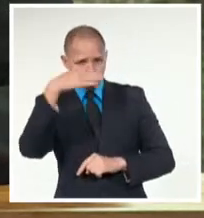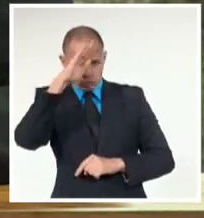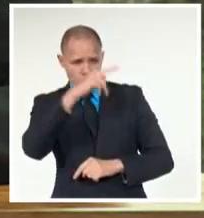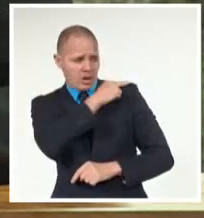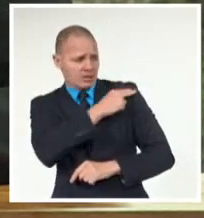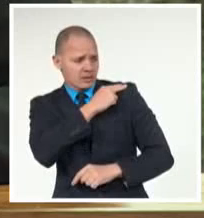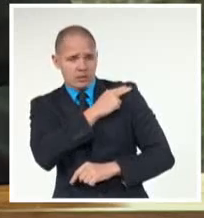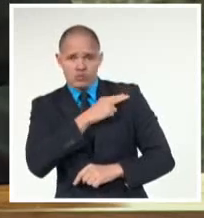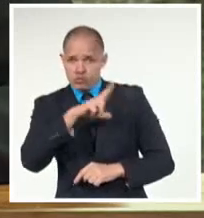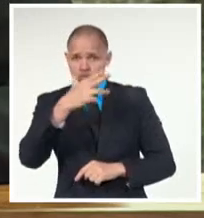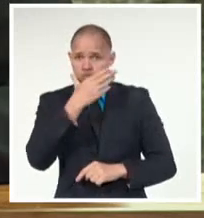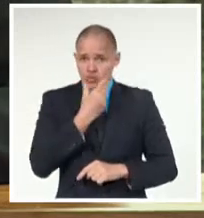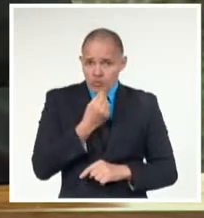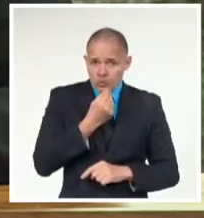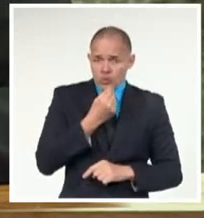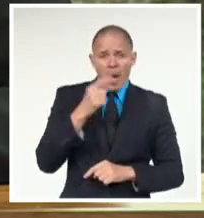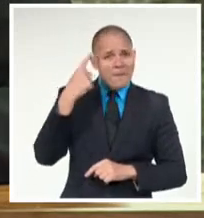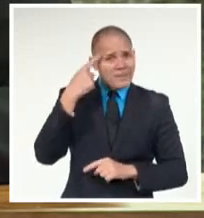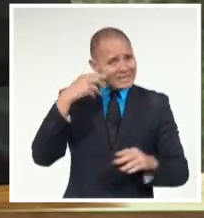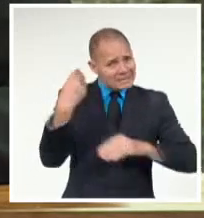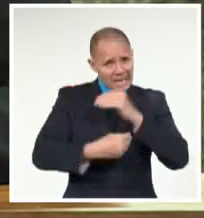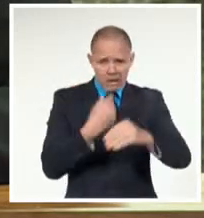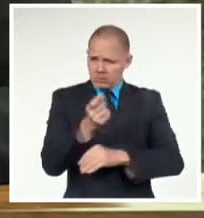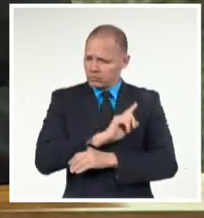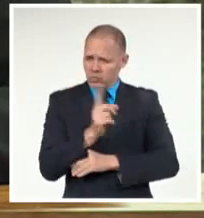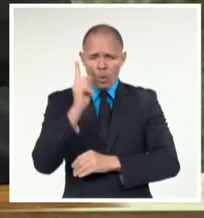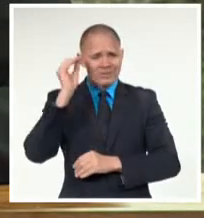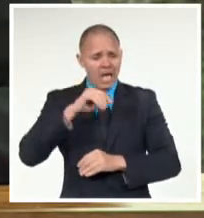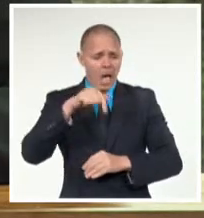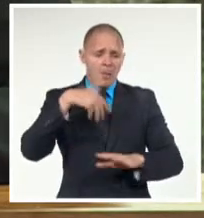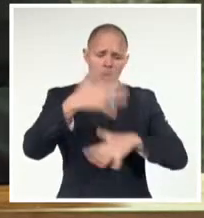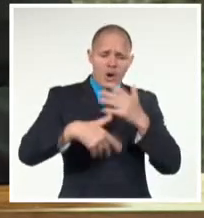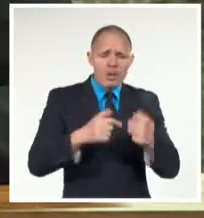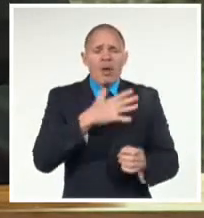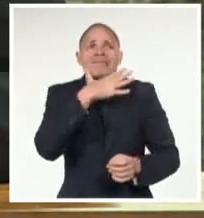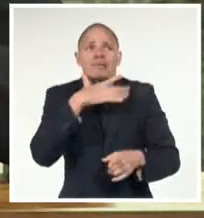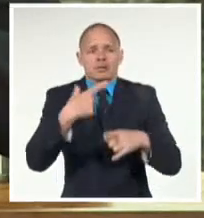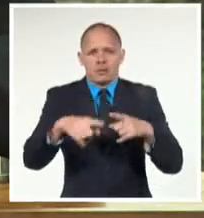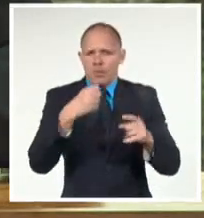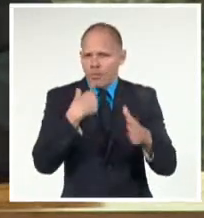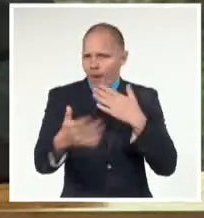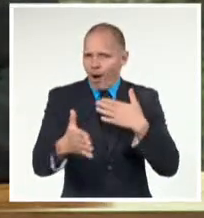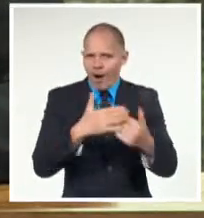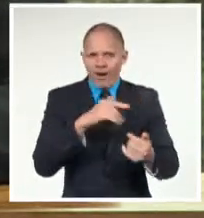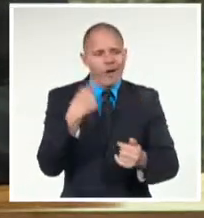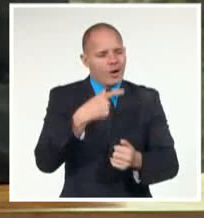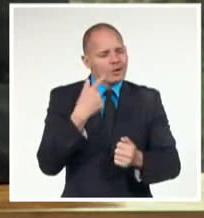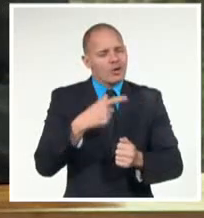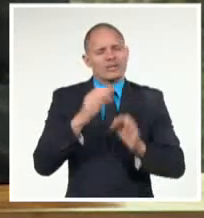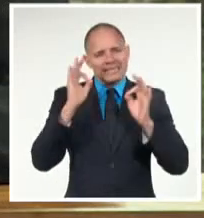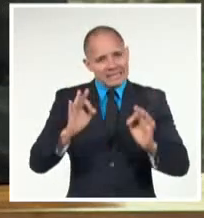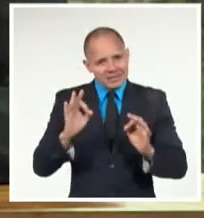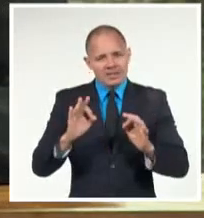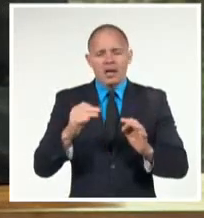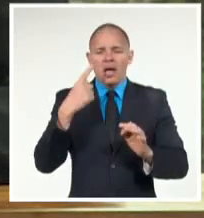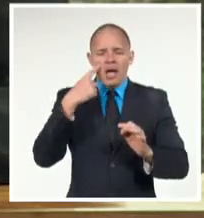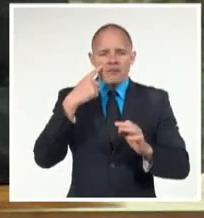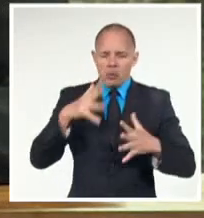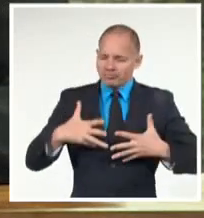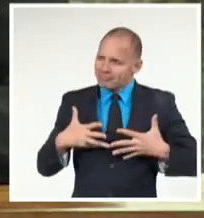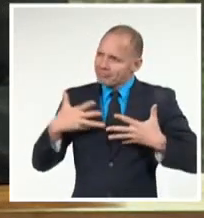esto no cambiará, por muy compleja que se nos presente la situación internacional. Seguiremos apostando para encontrar entre todos